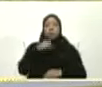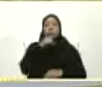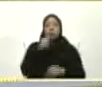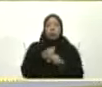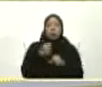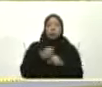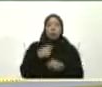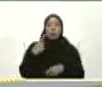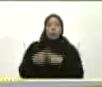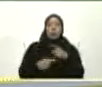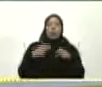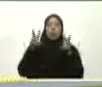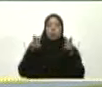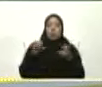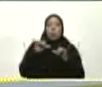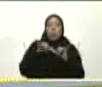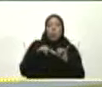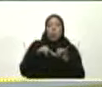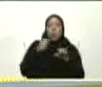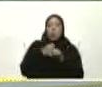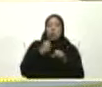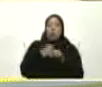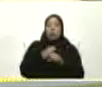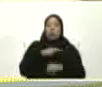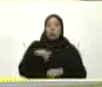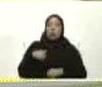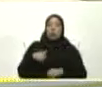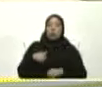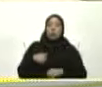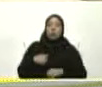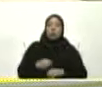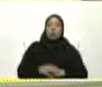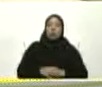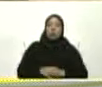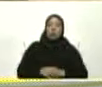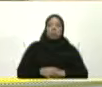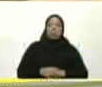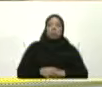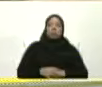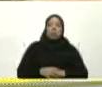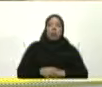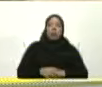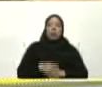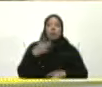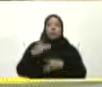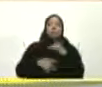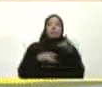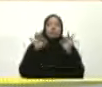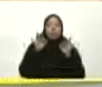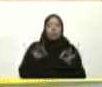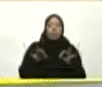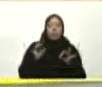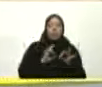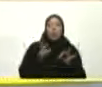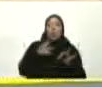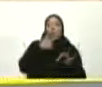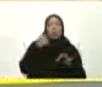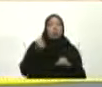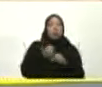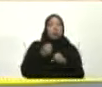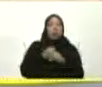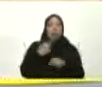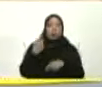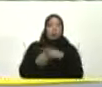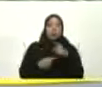Nuevas herramientas Para poder dar E impartir clase A estos estudiantes Que repito Son un